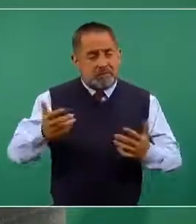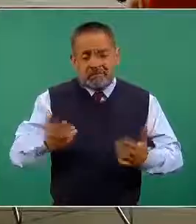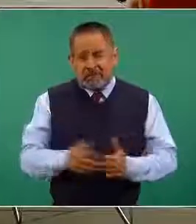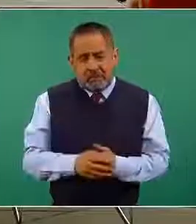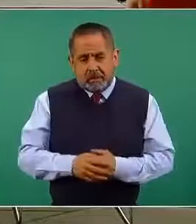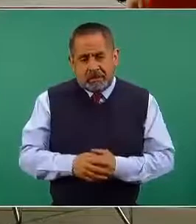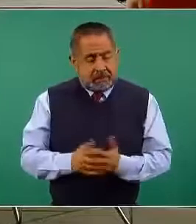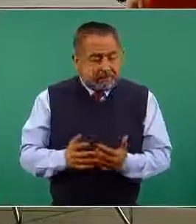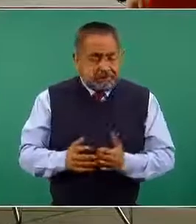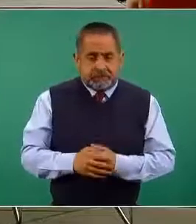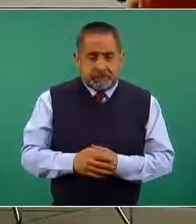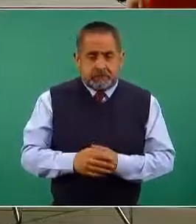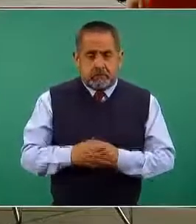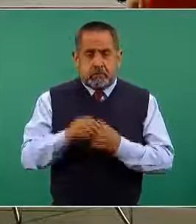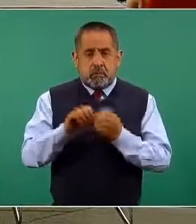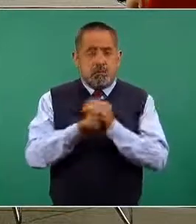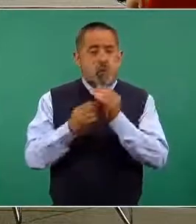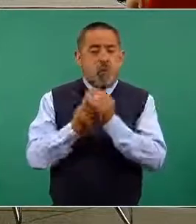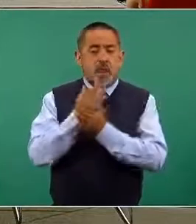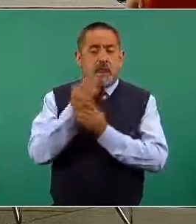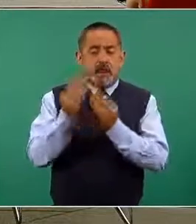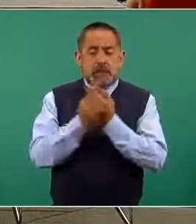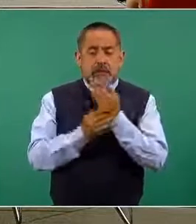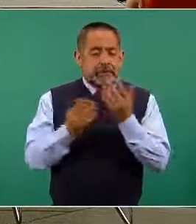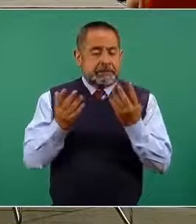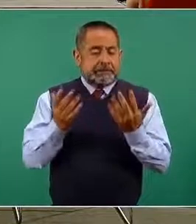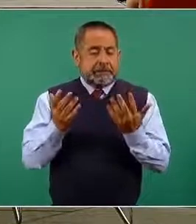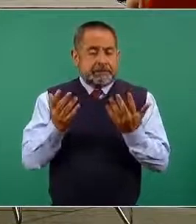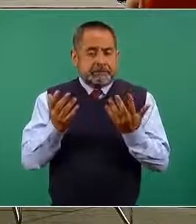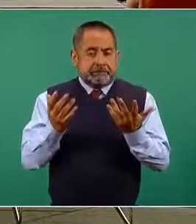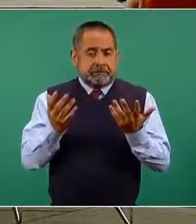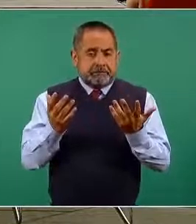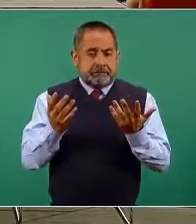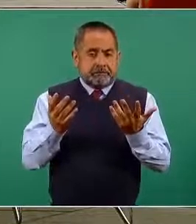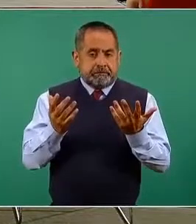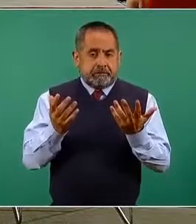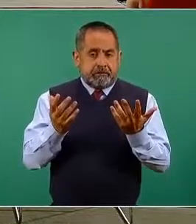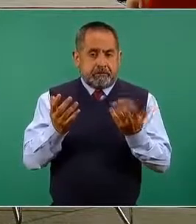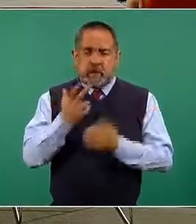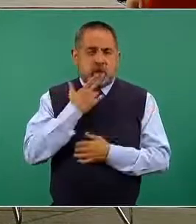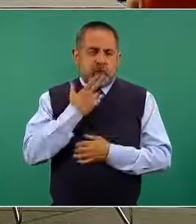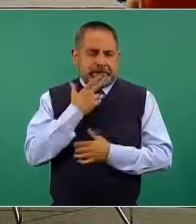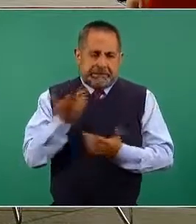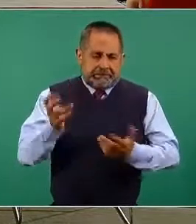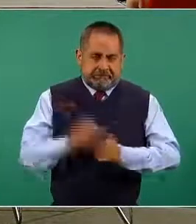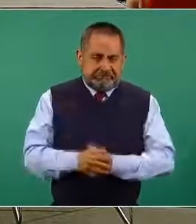Uno, los guantes no son útiles.